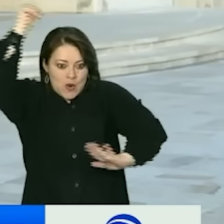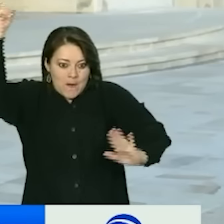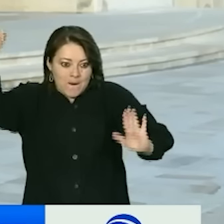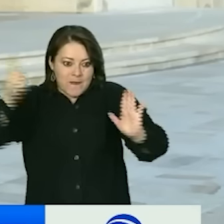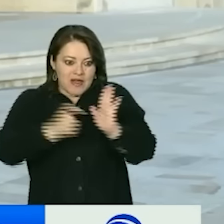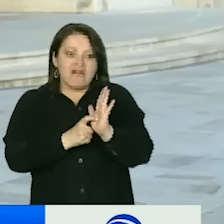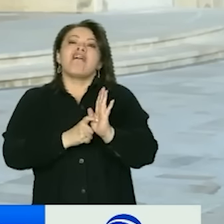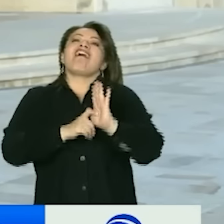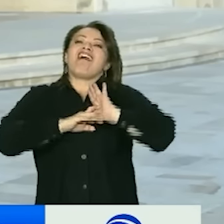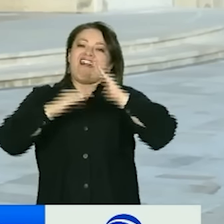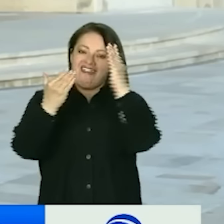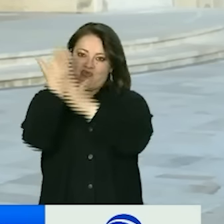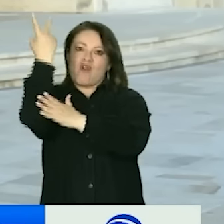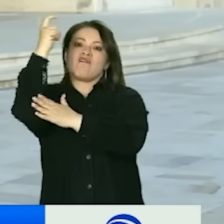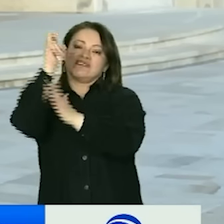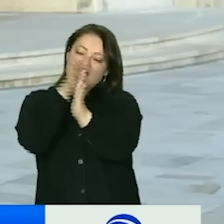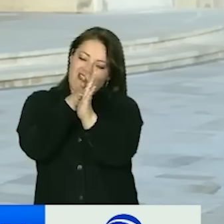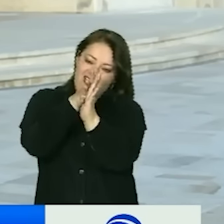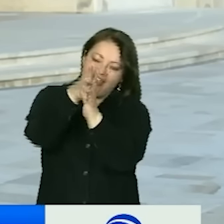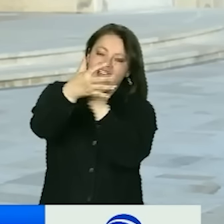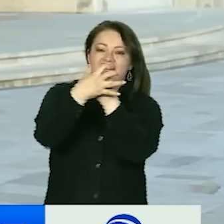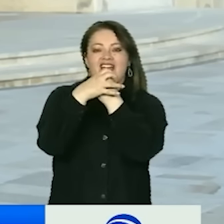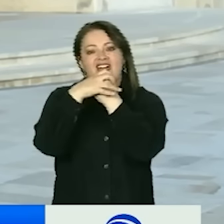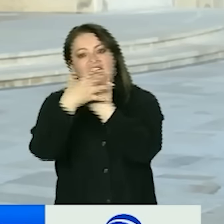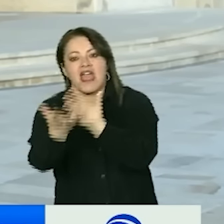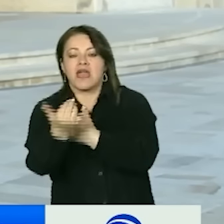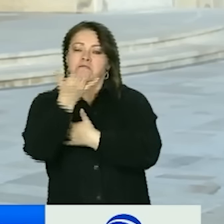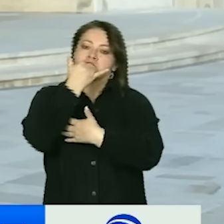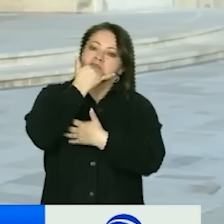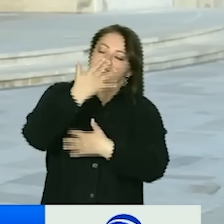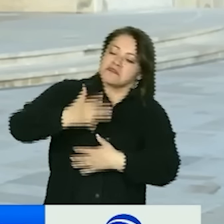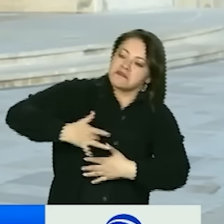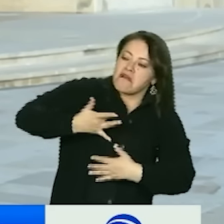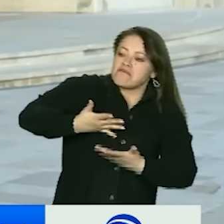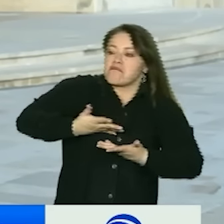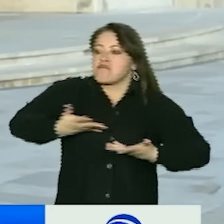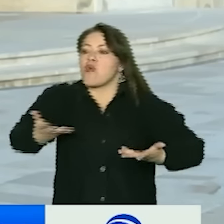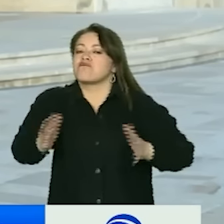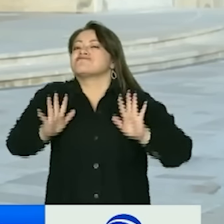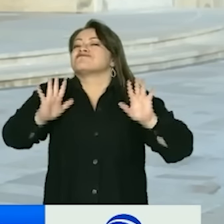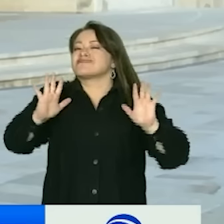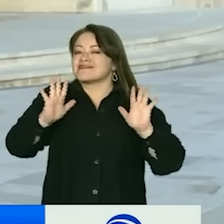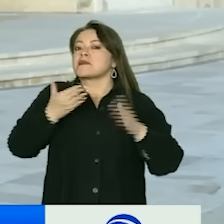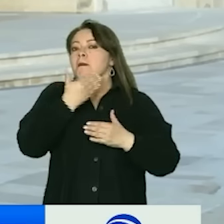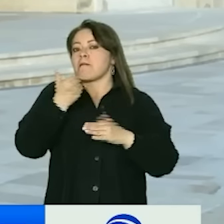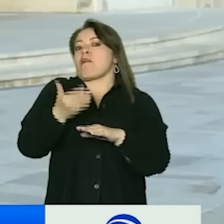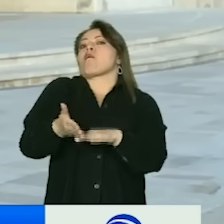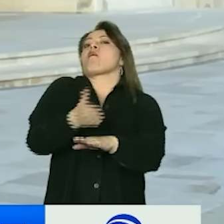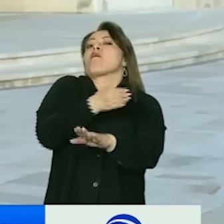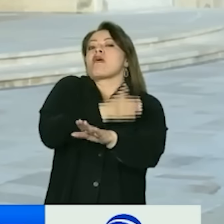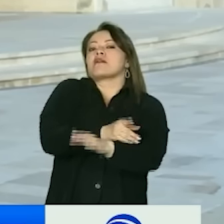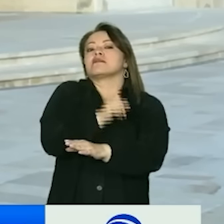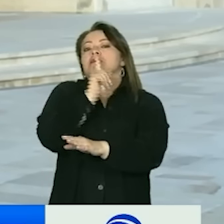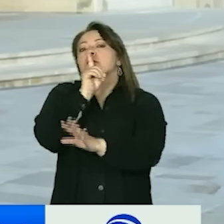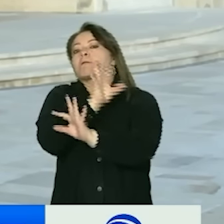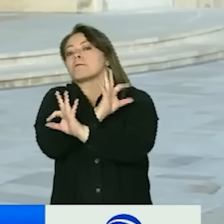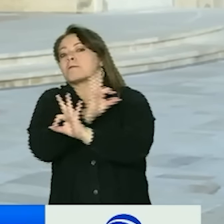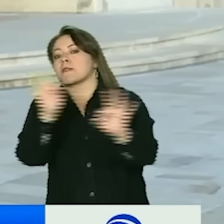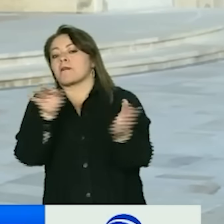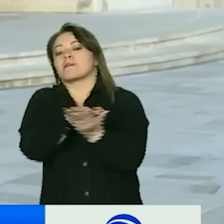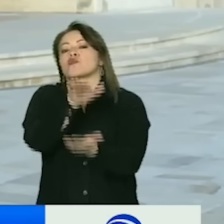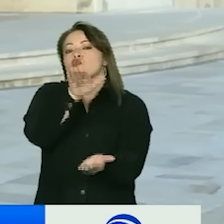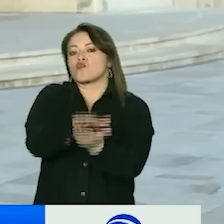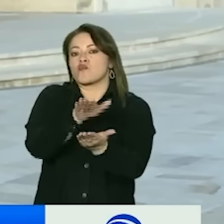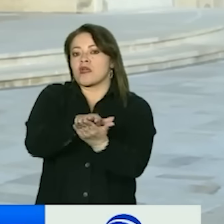inhabilidad jurídica de algún proceso disciplinario que tenga en contra y que pues no pueda lograr cumplir o ejercer su función